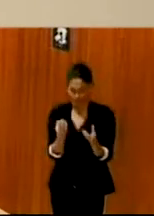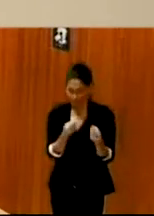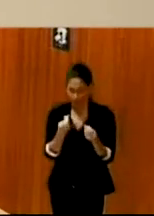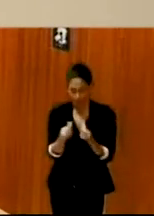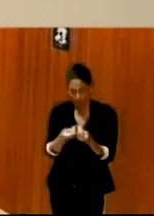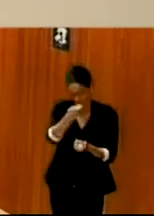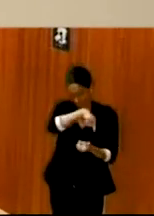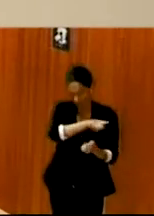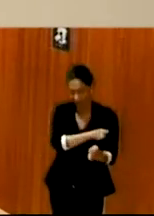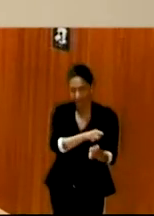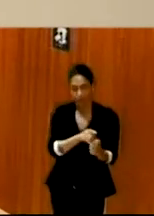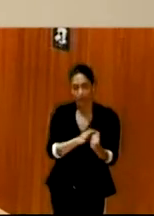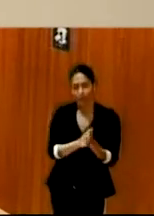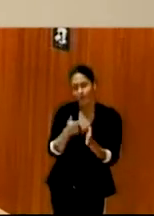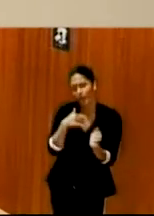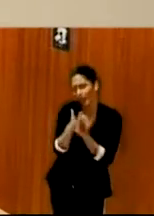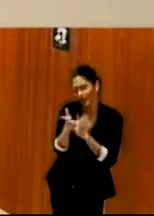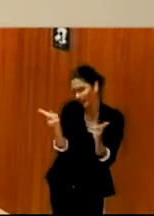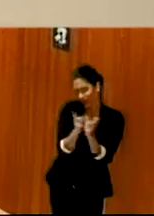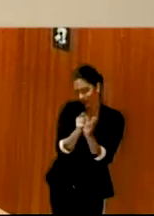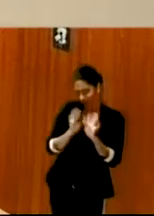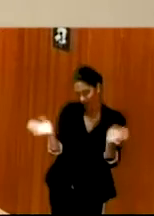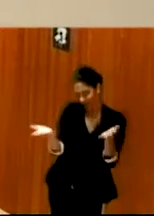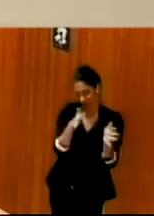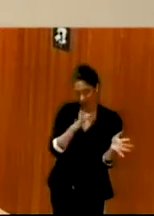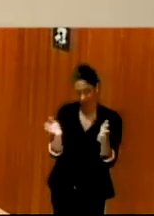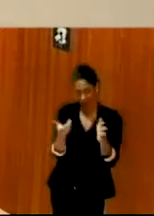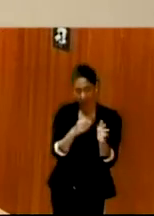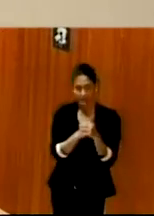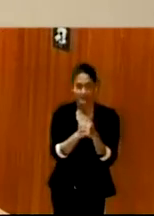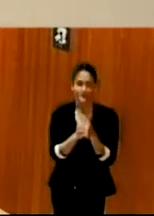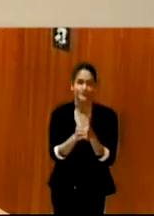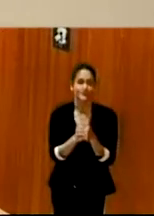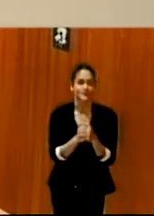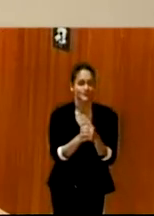solo para que situéis un poco y me situéis un poco las personas que no me conocéis.